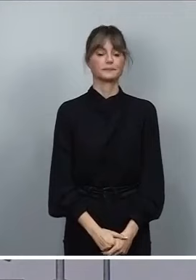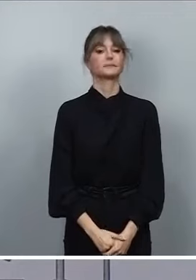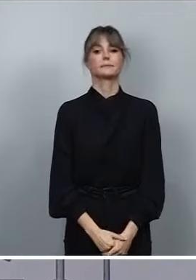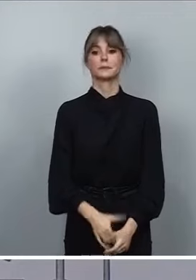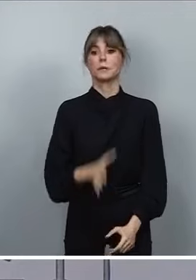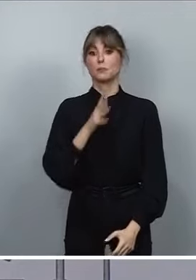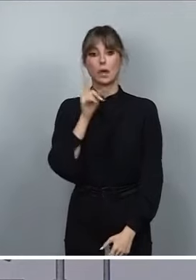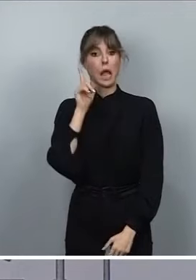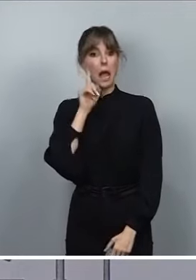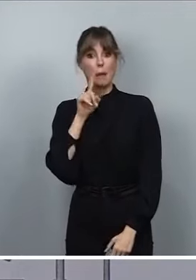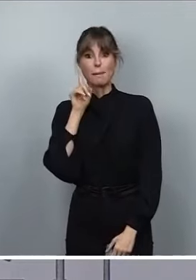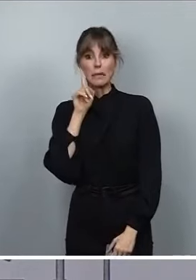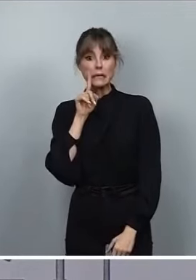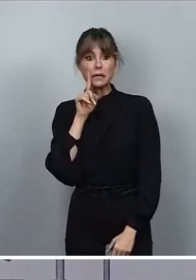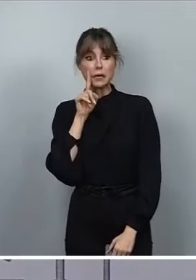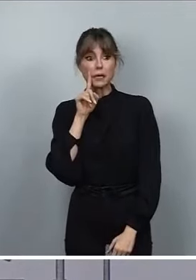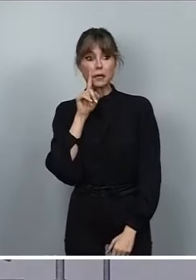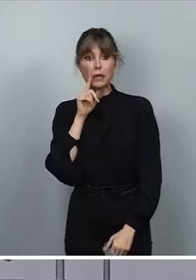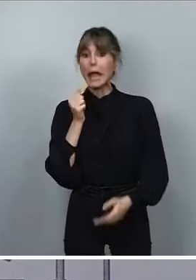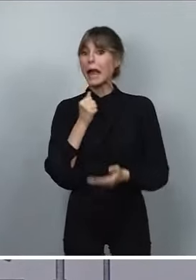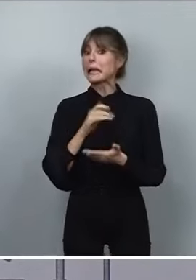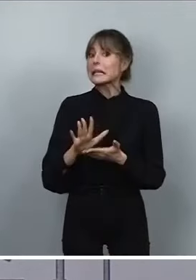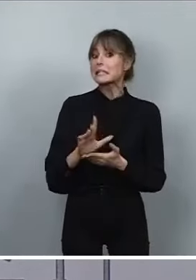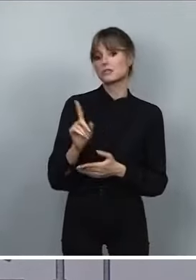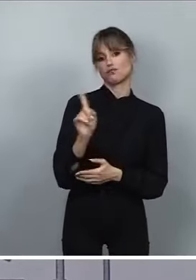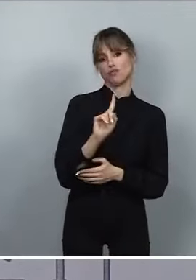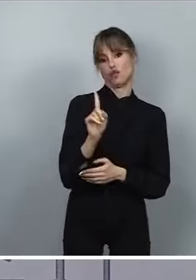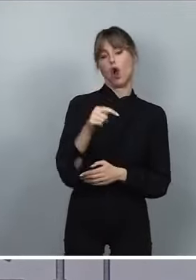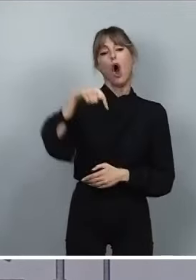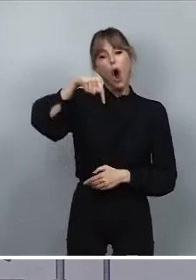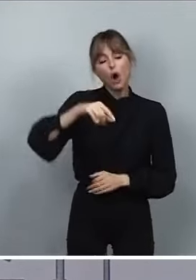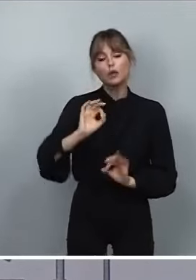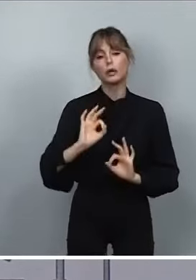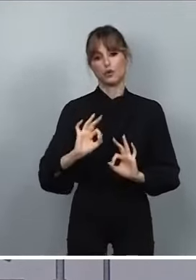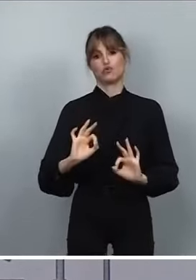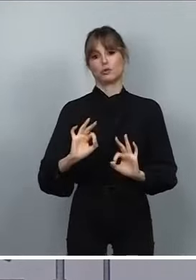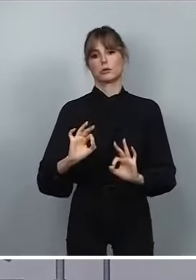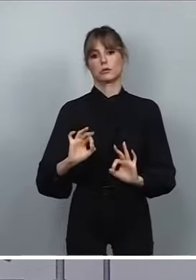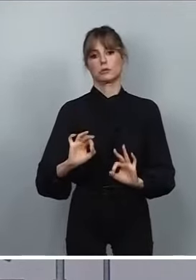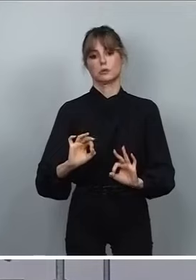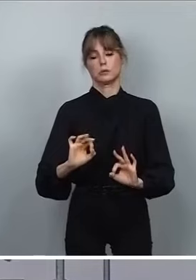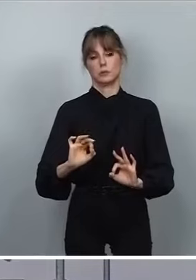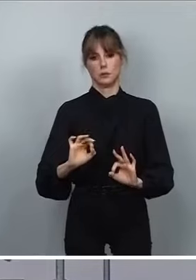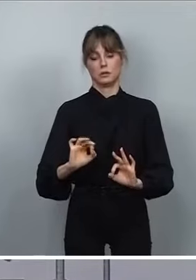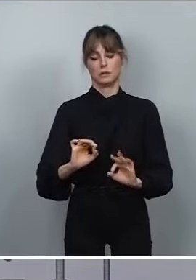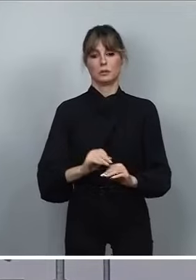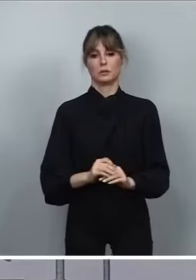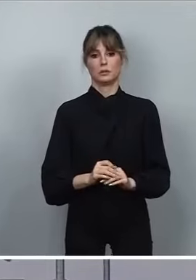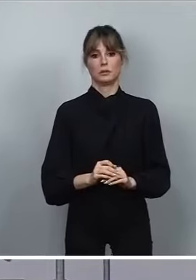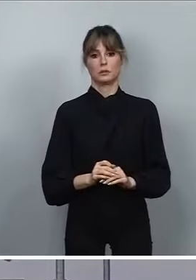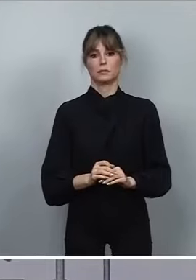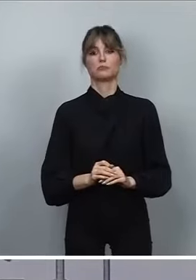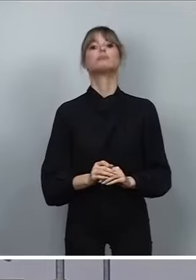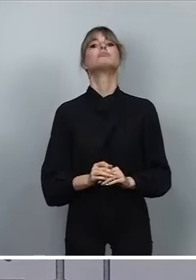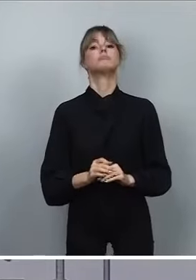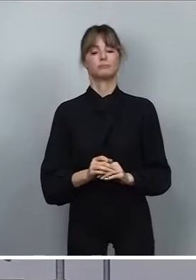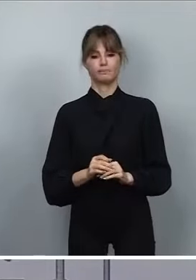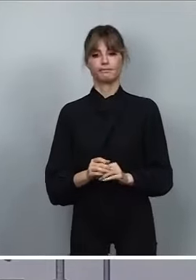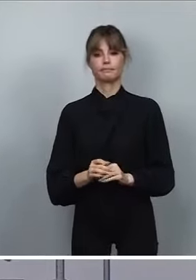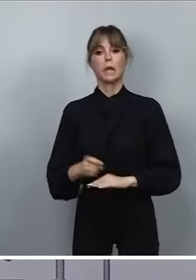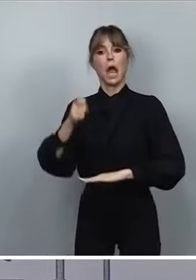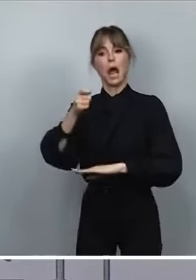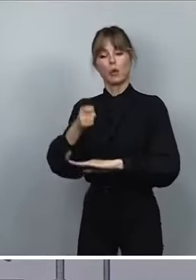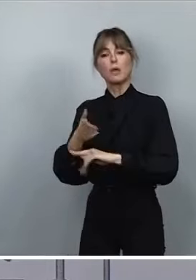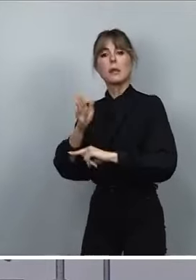mentira no puede salir gratis. Hoy mismo vamos a presentar la acción judicial pertinente ante